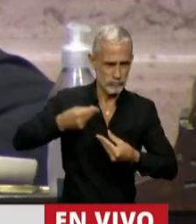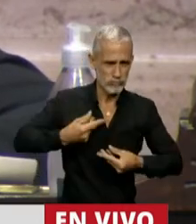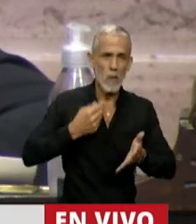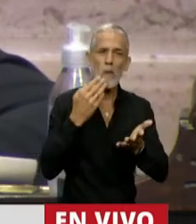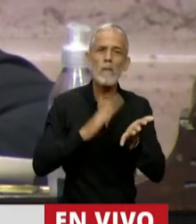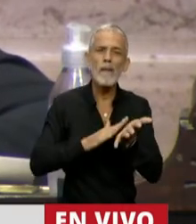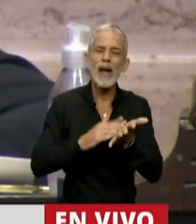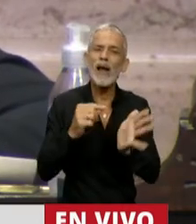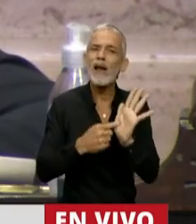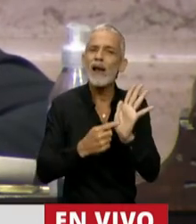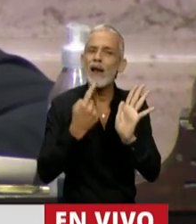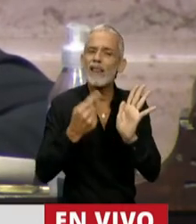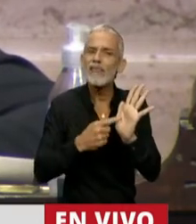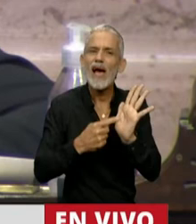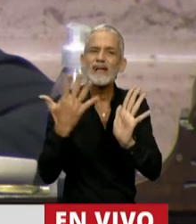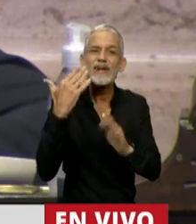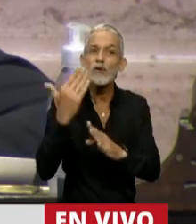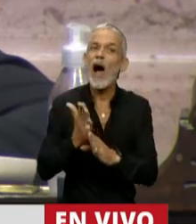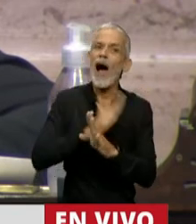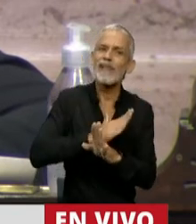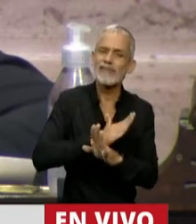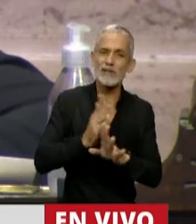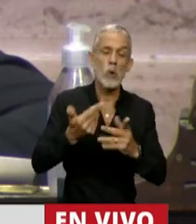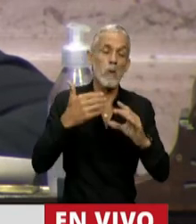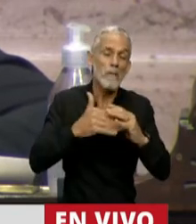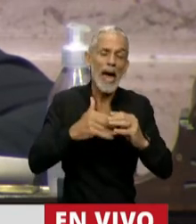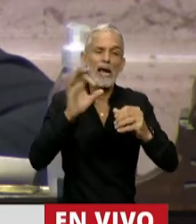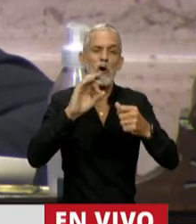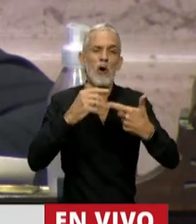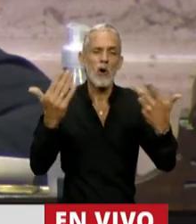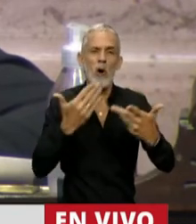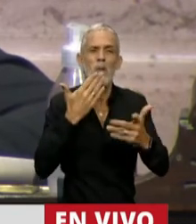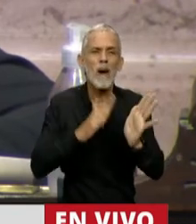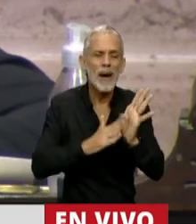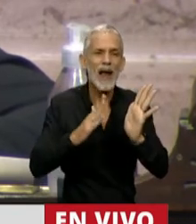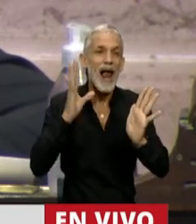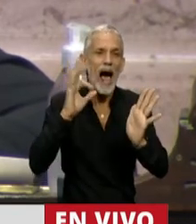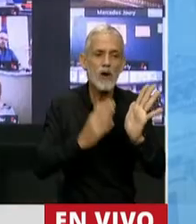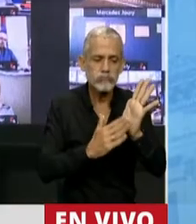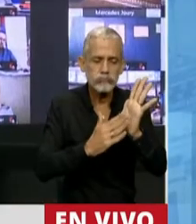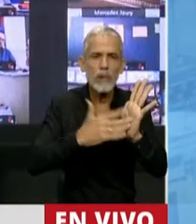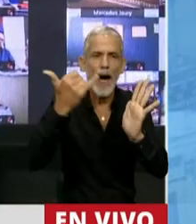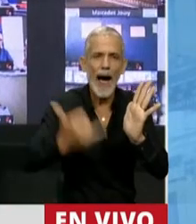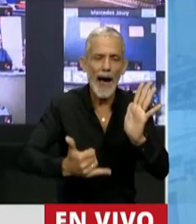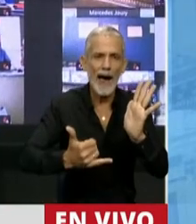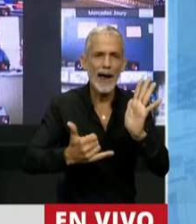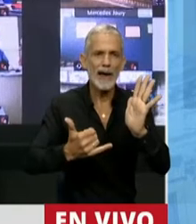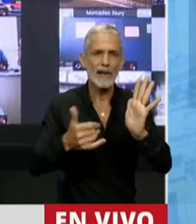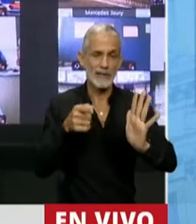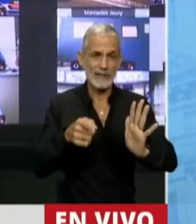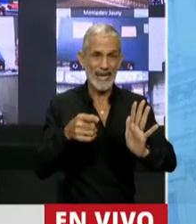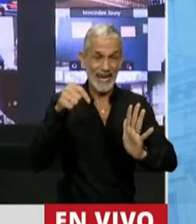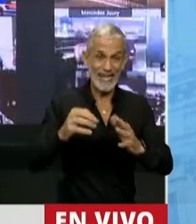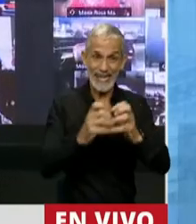el documento formal, o sea, un mail o un documento fehacientemente registrado por el cual